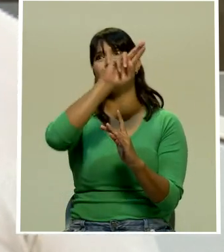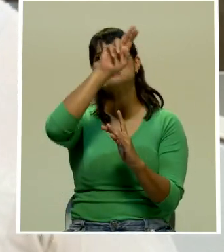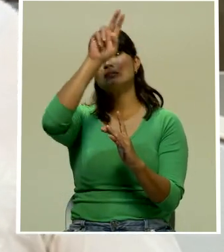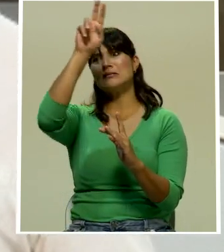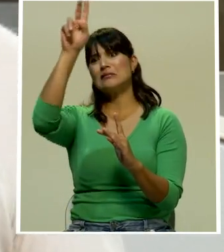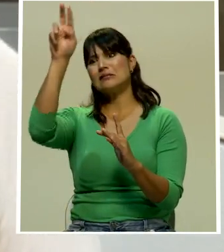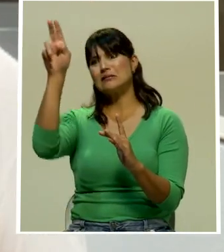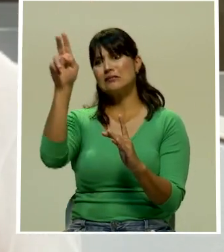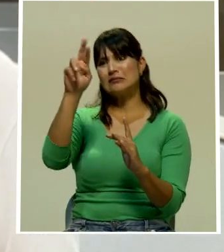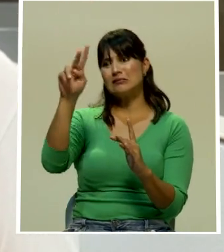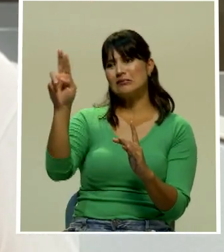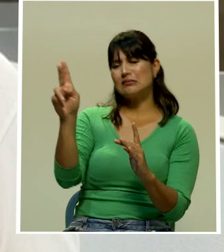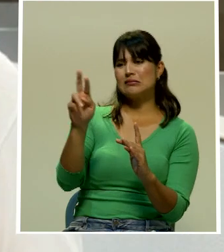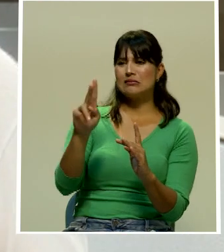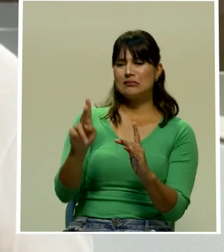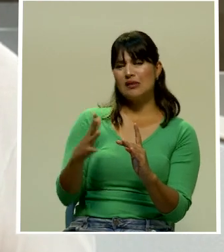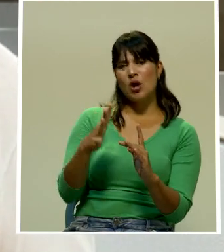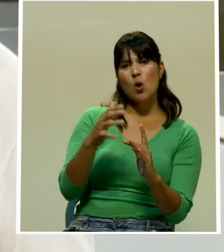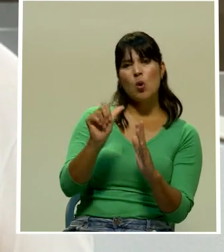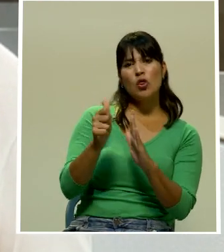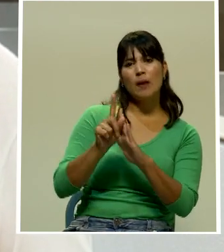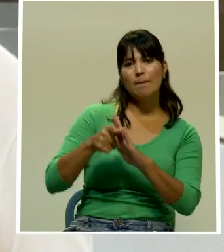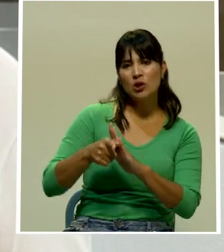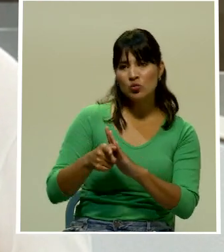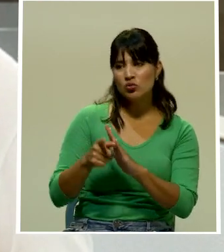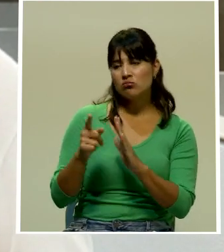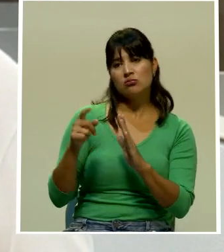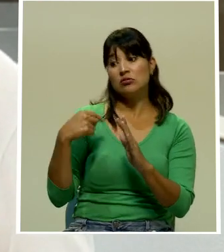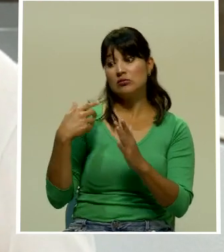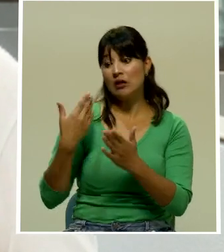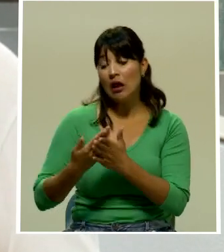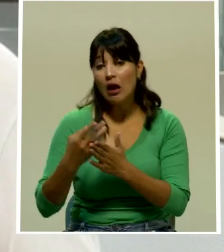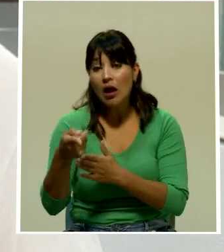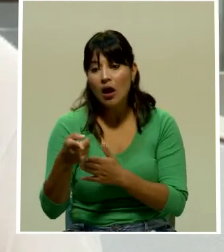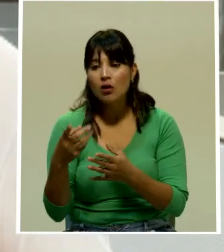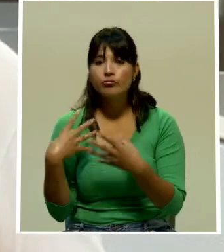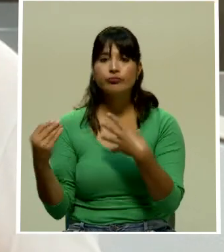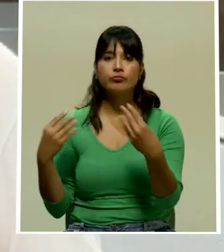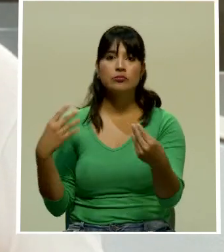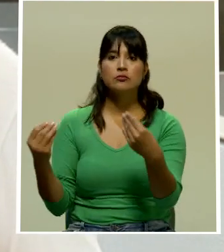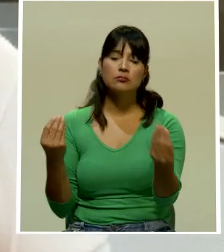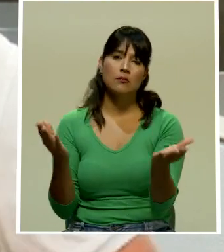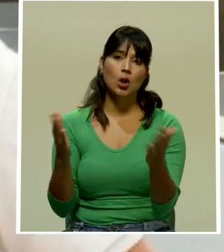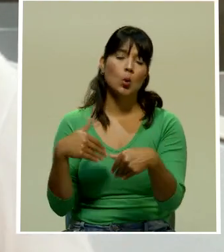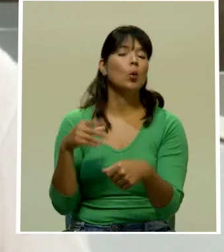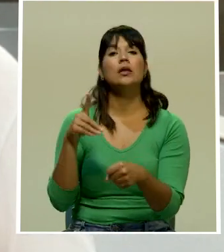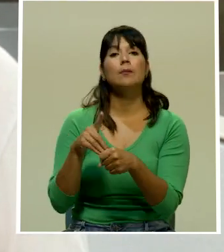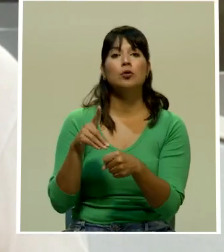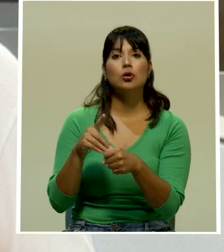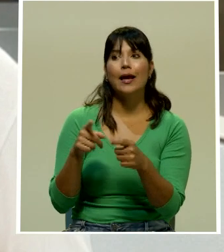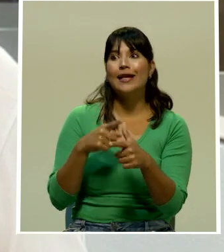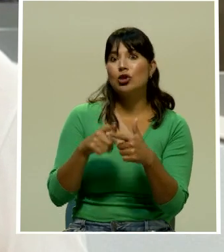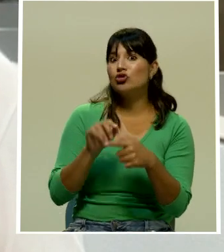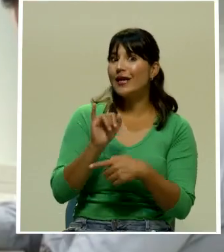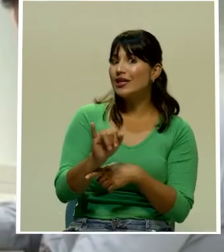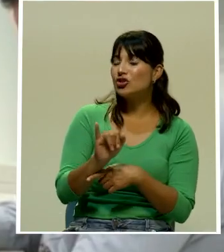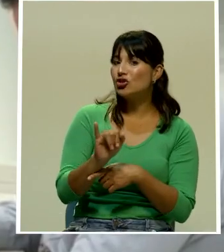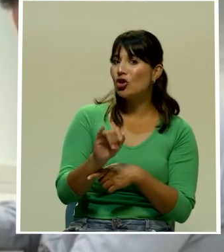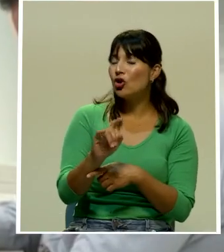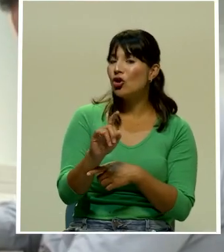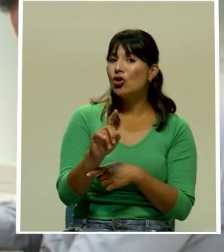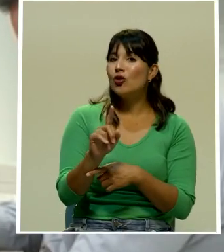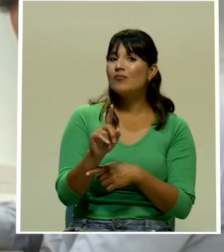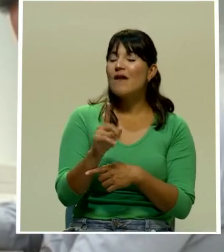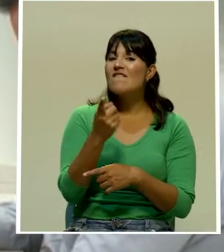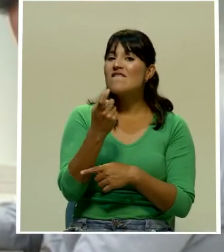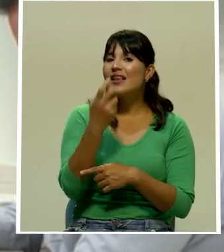administración no podemos estar en el vestíbulo entrevistando a diputados lo cual son violaciones a la libertad de prensa tenemos que